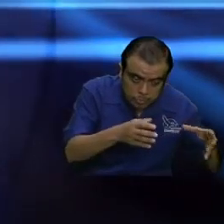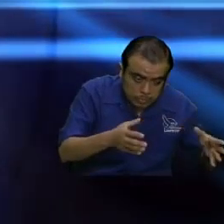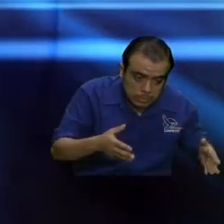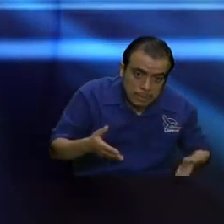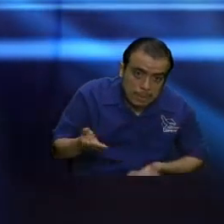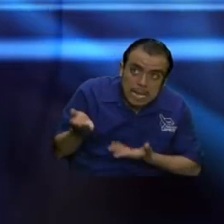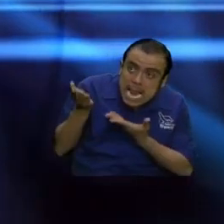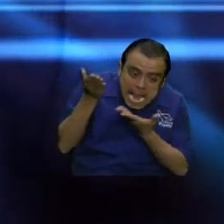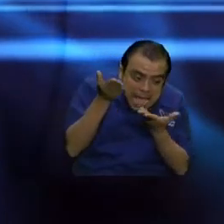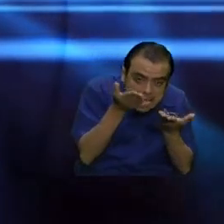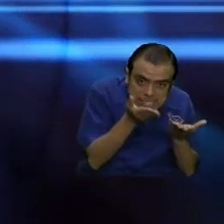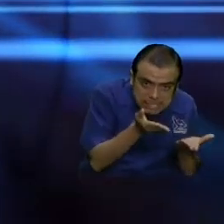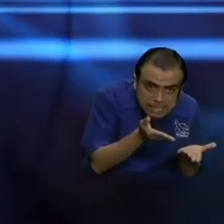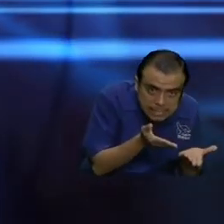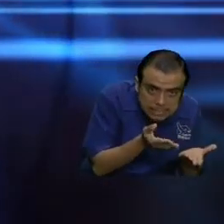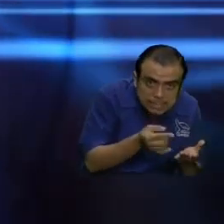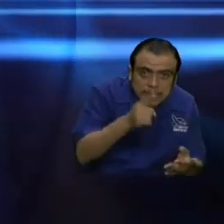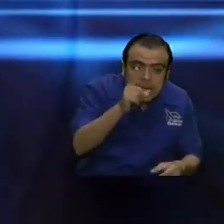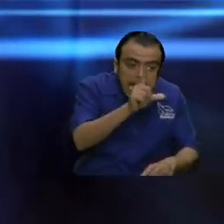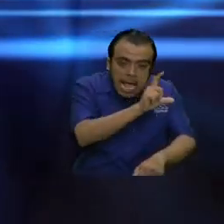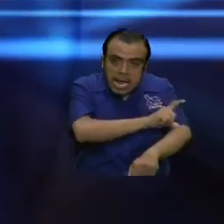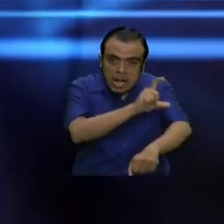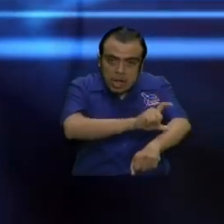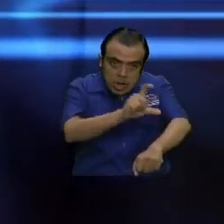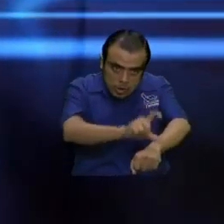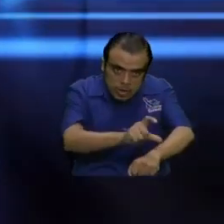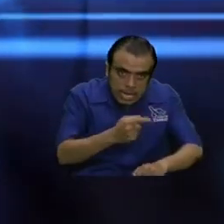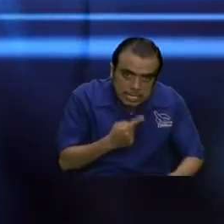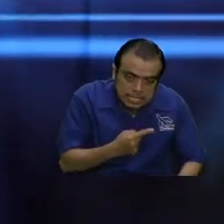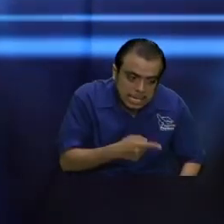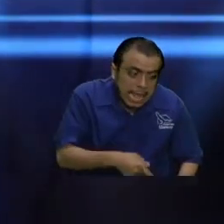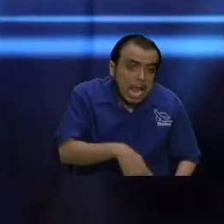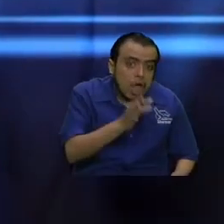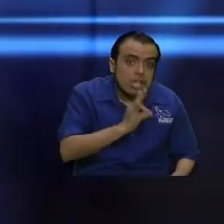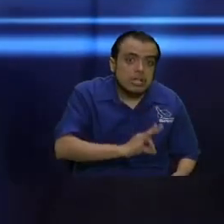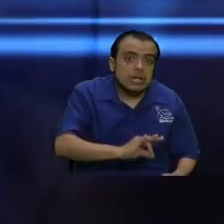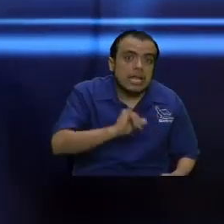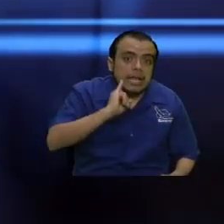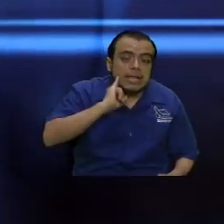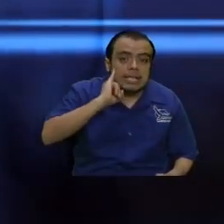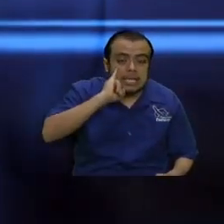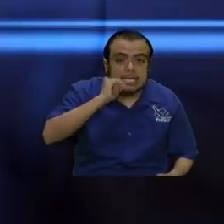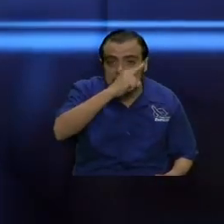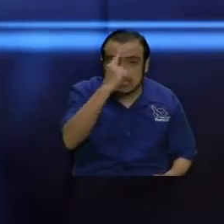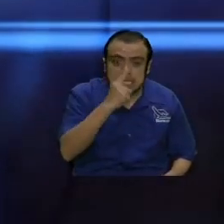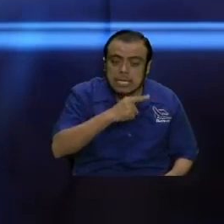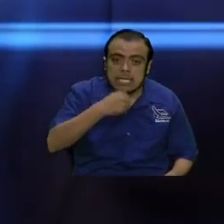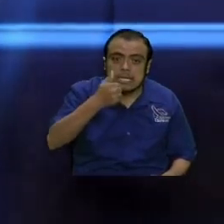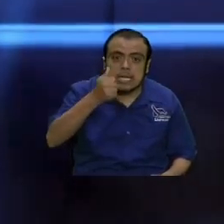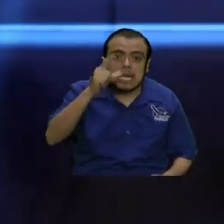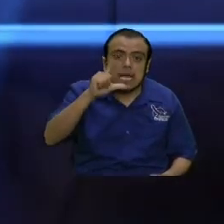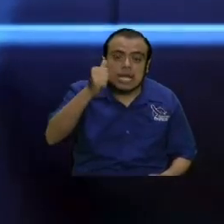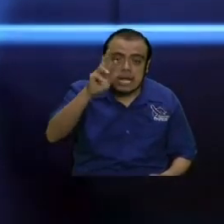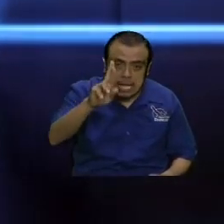primer libro de crónicas capítulo 12 verso 32 de los hijos de Isaacar expertos